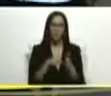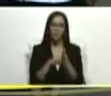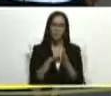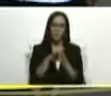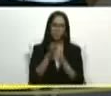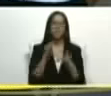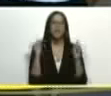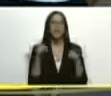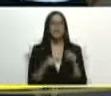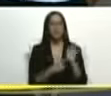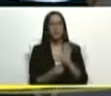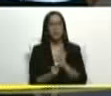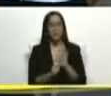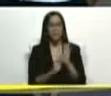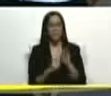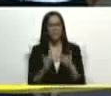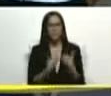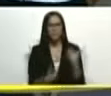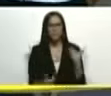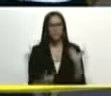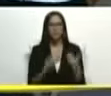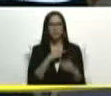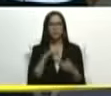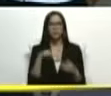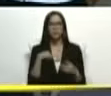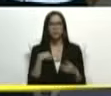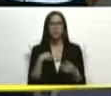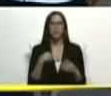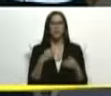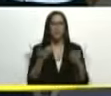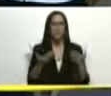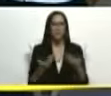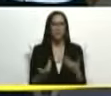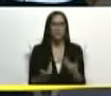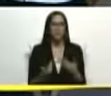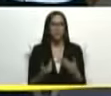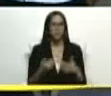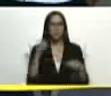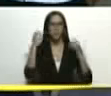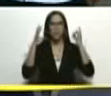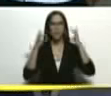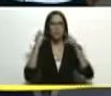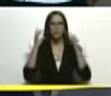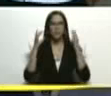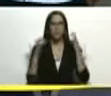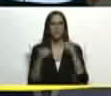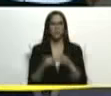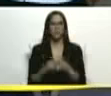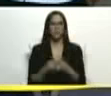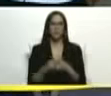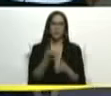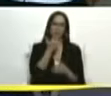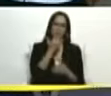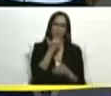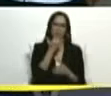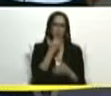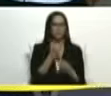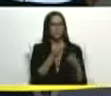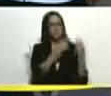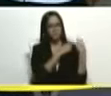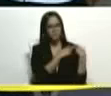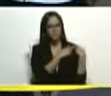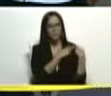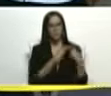esta es muestra mi presidente que nosotros hemos venido inventando errando asumiendo